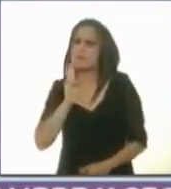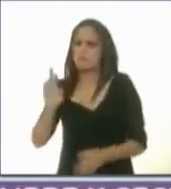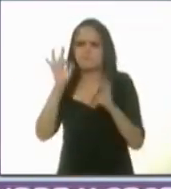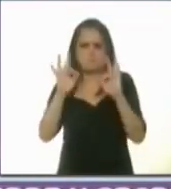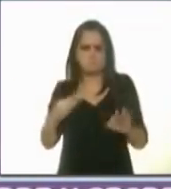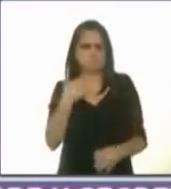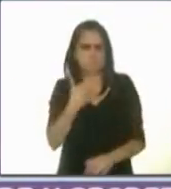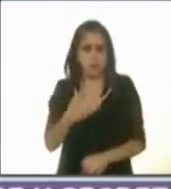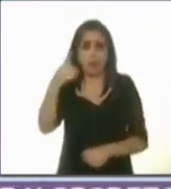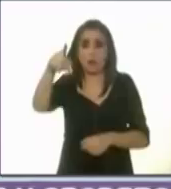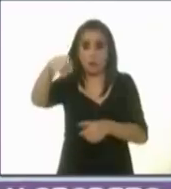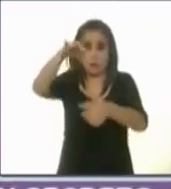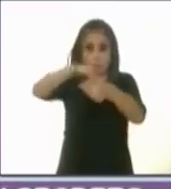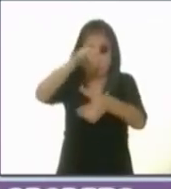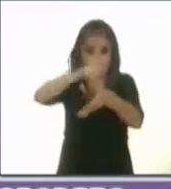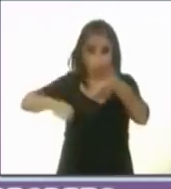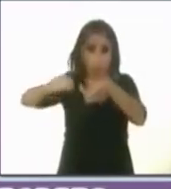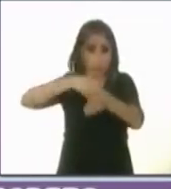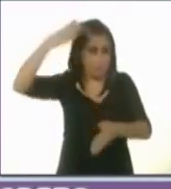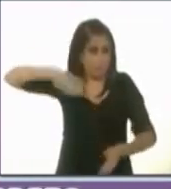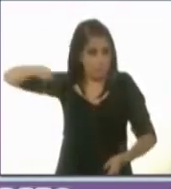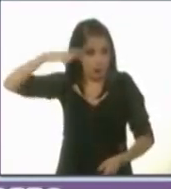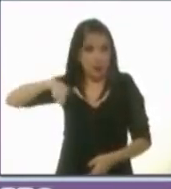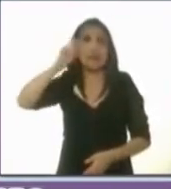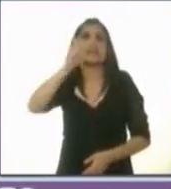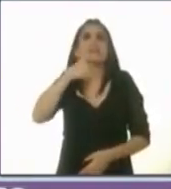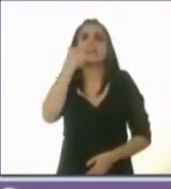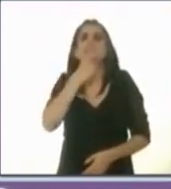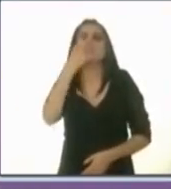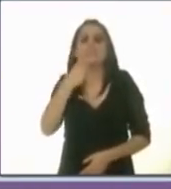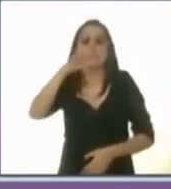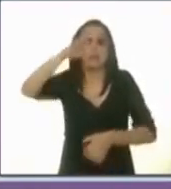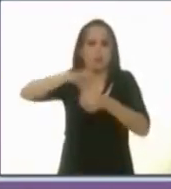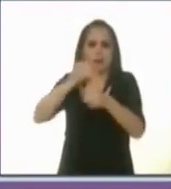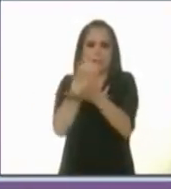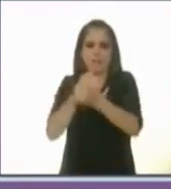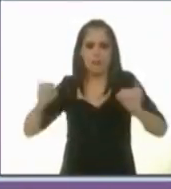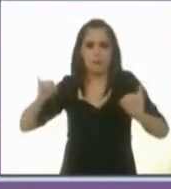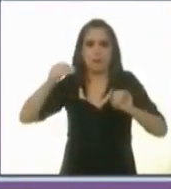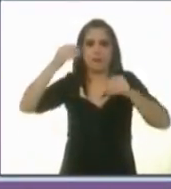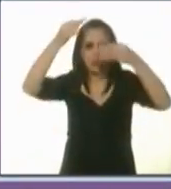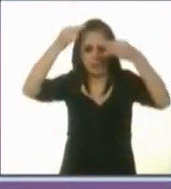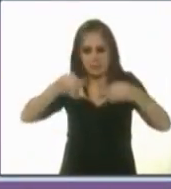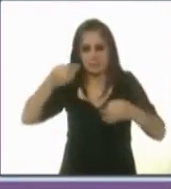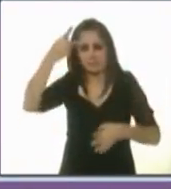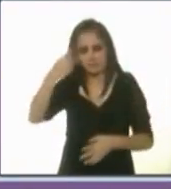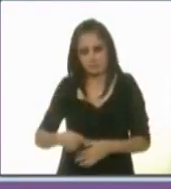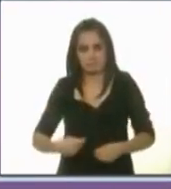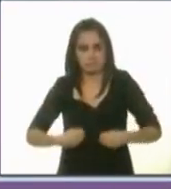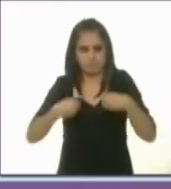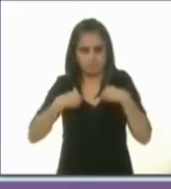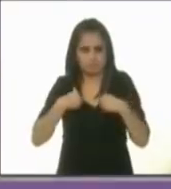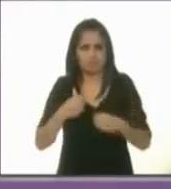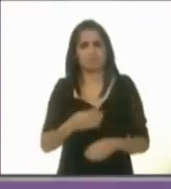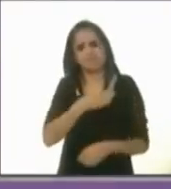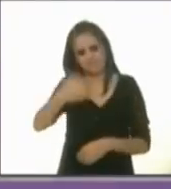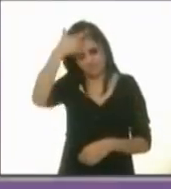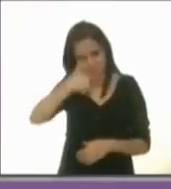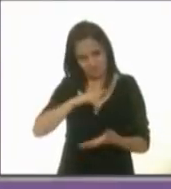votar por alejandra barrales va a ser votar por la independencia y la dignidad de esta ciudad muchas gracias buenas noches